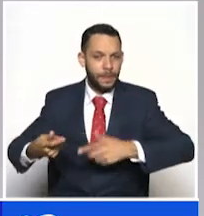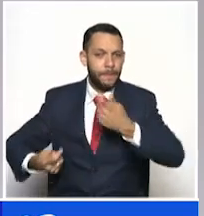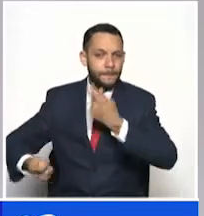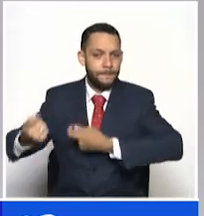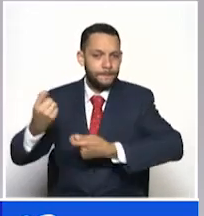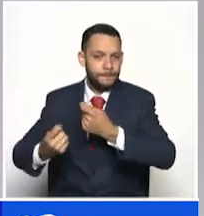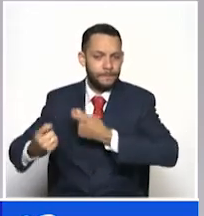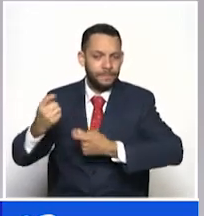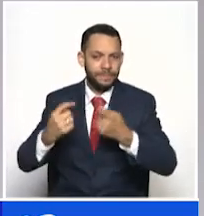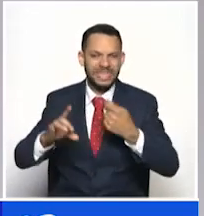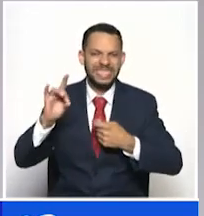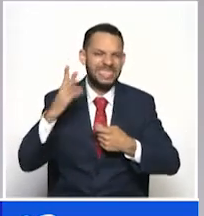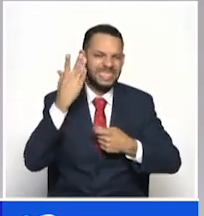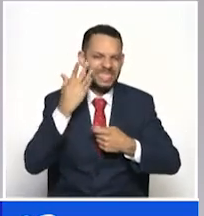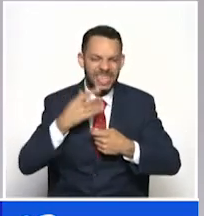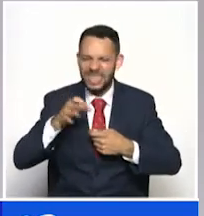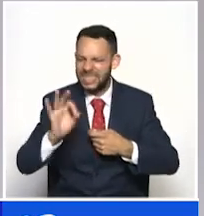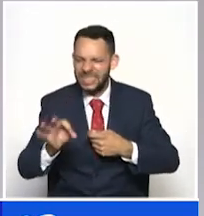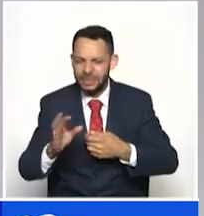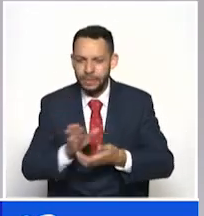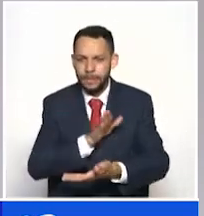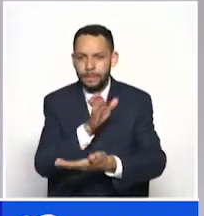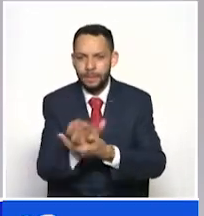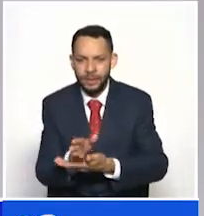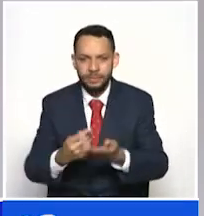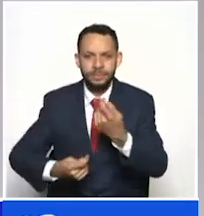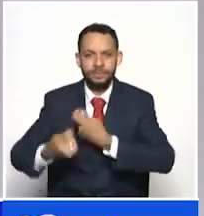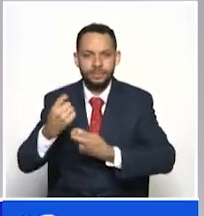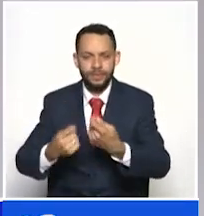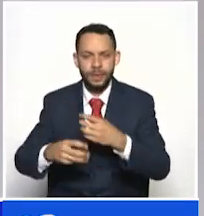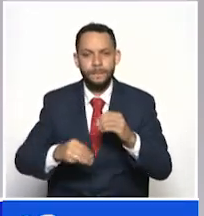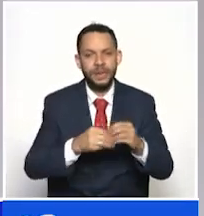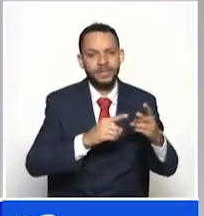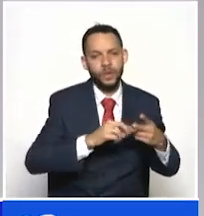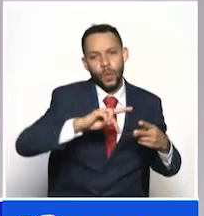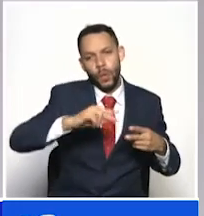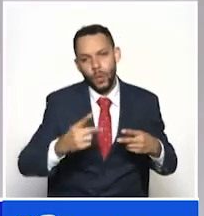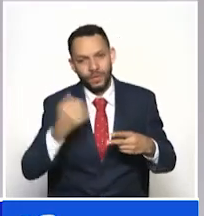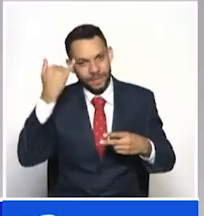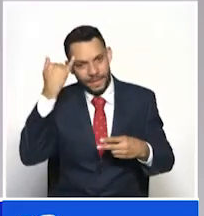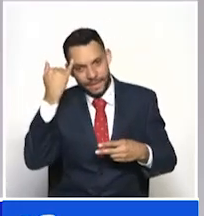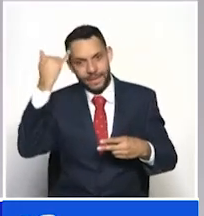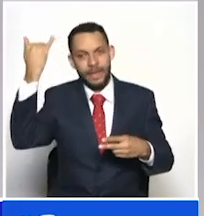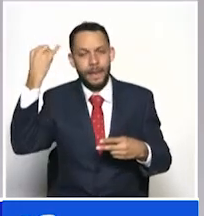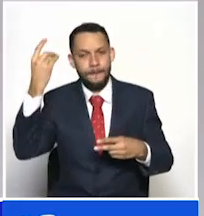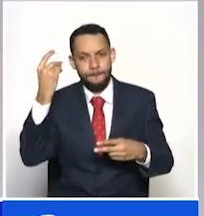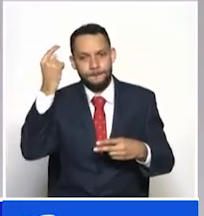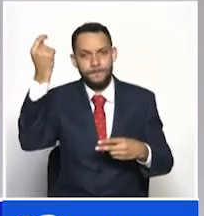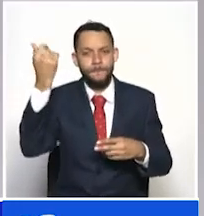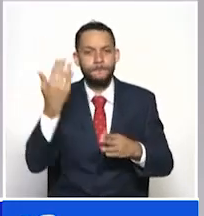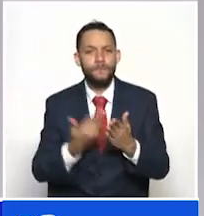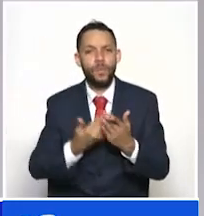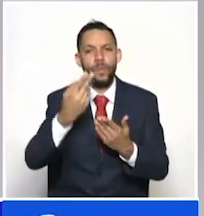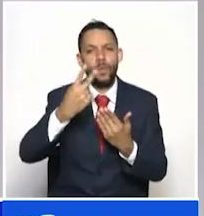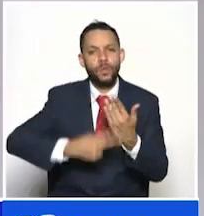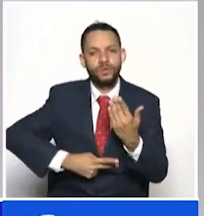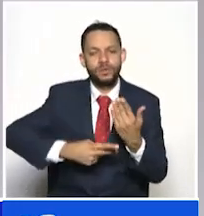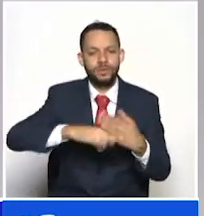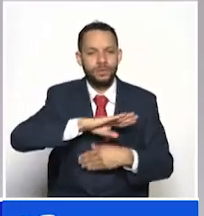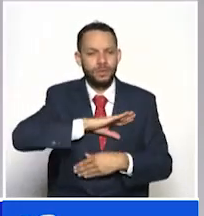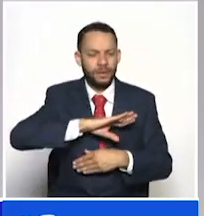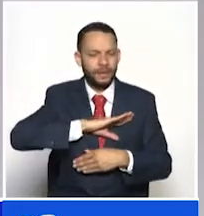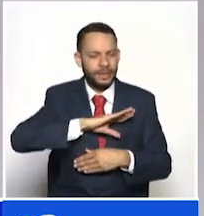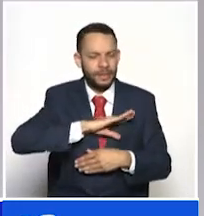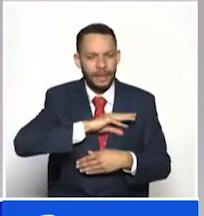cada 15 días en el municipio de Salento y Salentinos en el Cielo, que era una nueva iniciativa de la alcaldía municipal